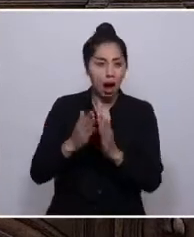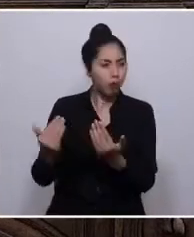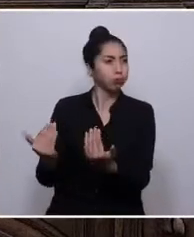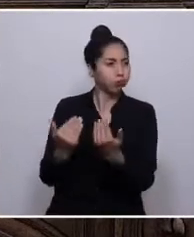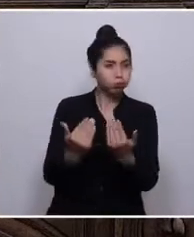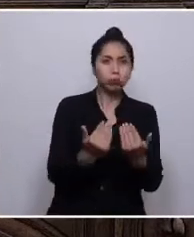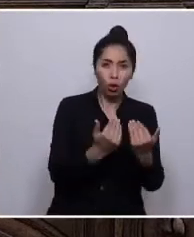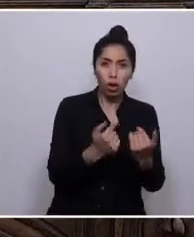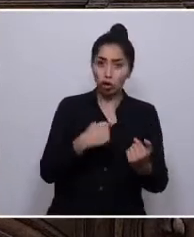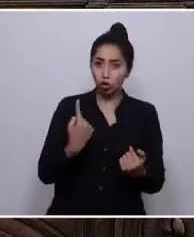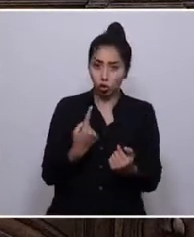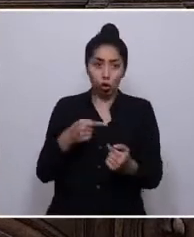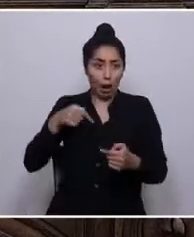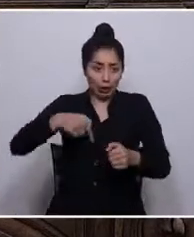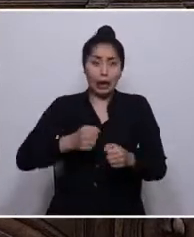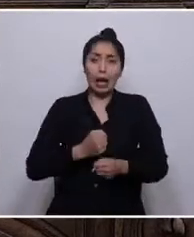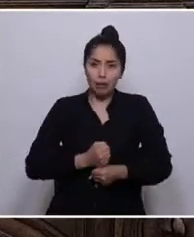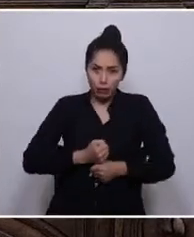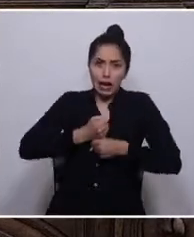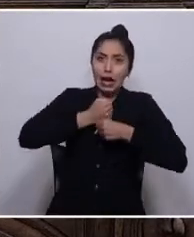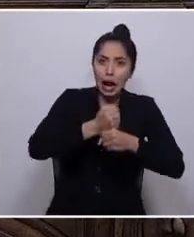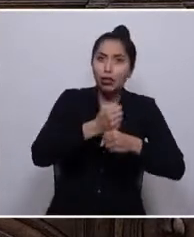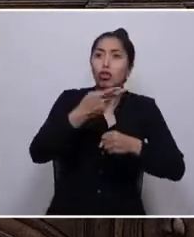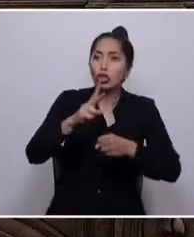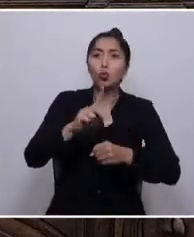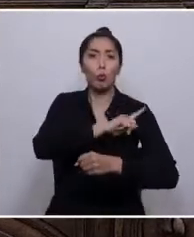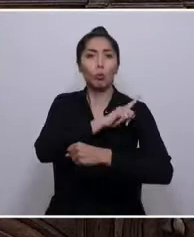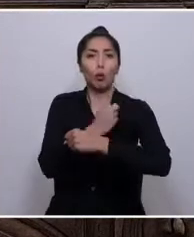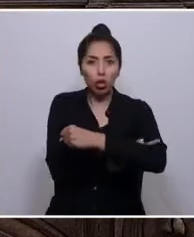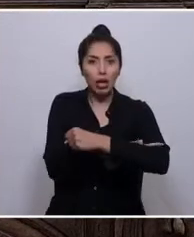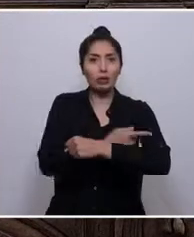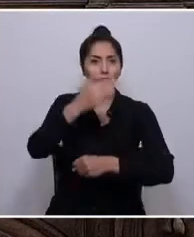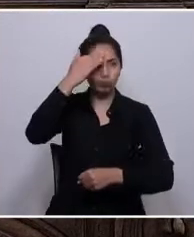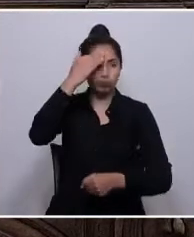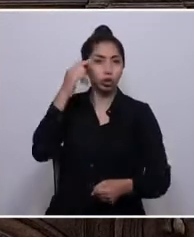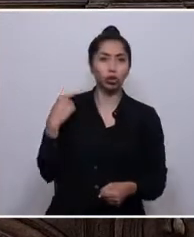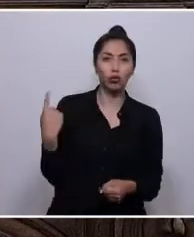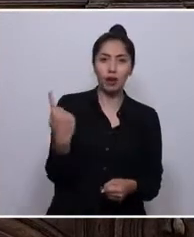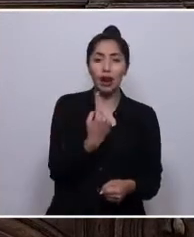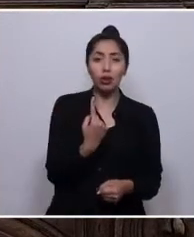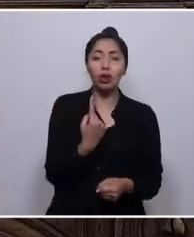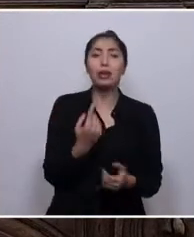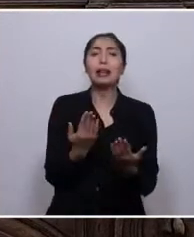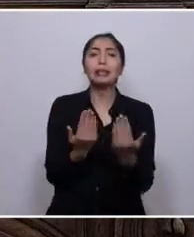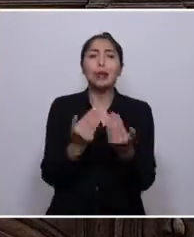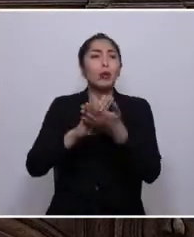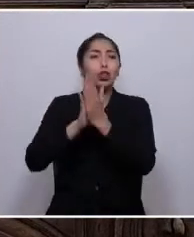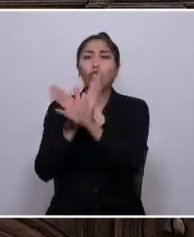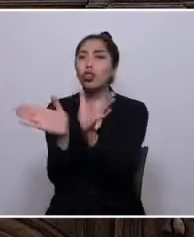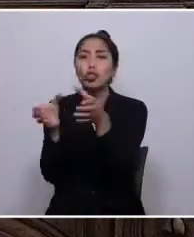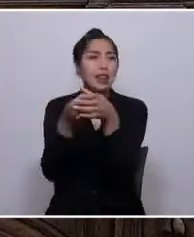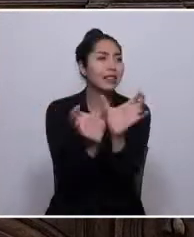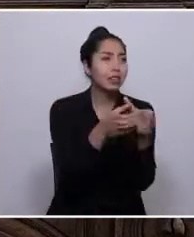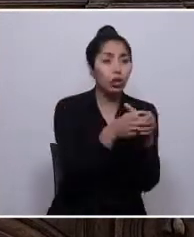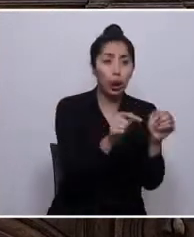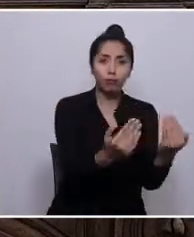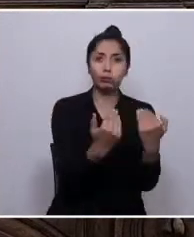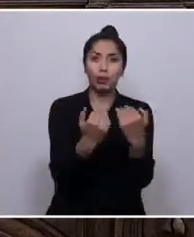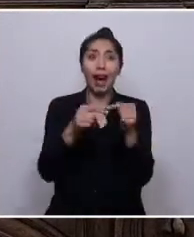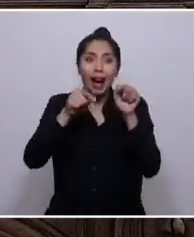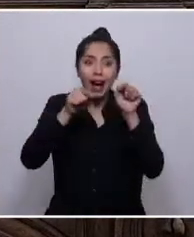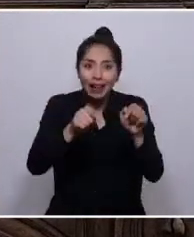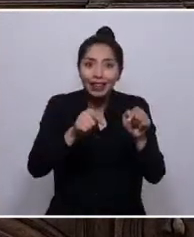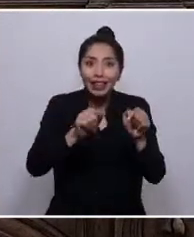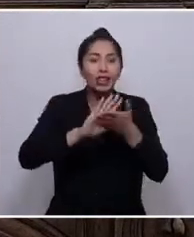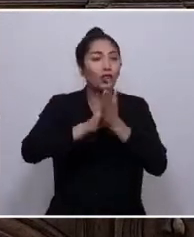delegadas y delegados de su poder soberano. Y hoy necesitamos de toda su organización porque ahí también está toda nuestra